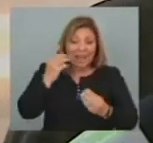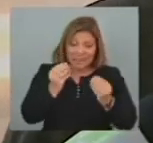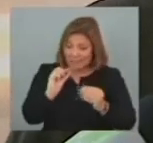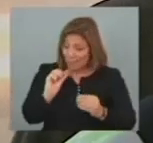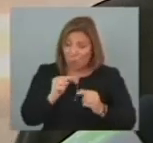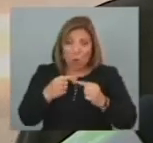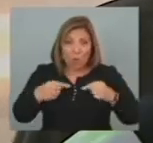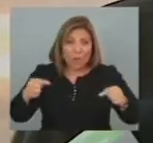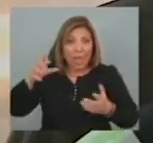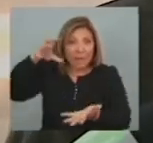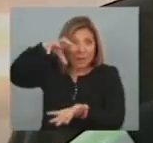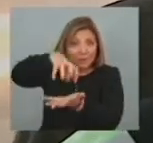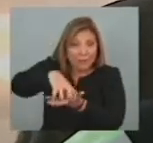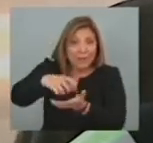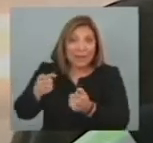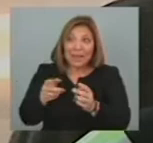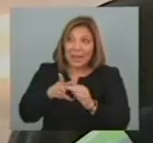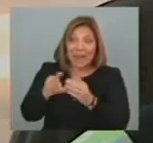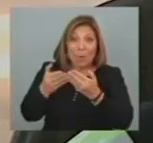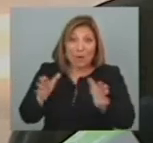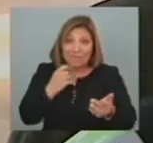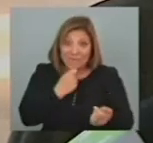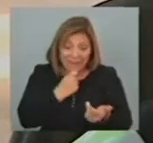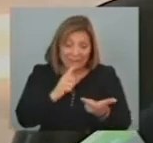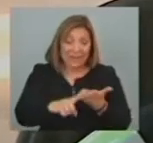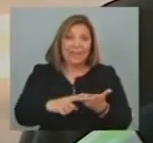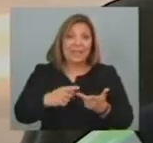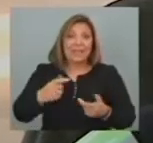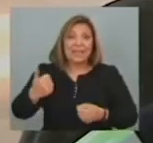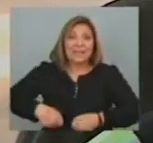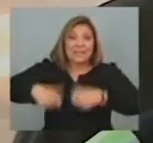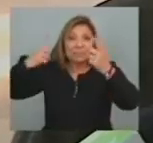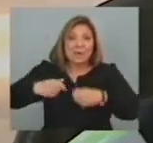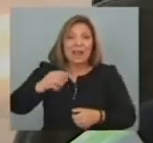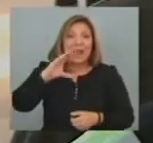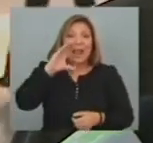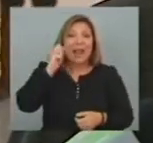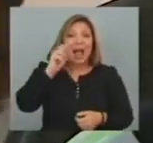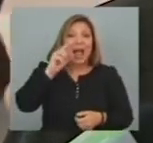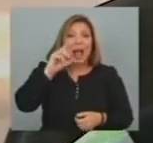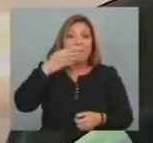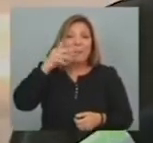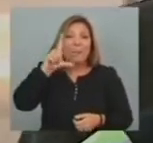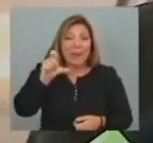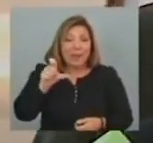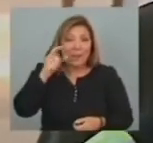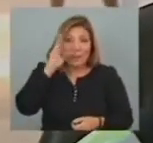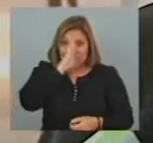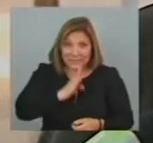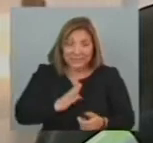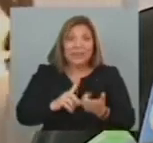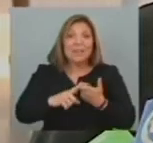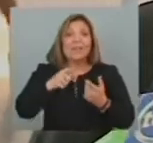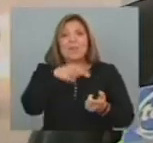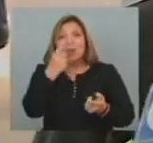pocos días Y que tenemos Que inaugurarla Está exportando Cala Hacia Brasil Y posiblemente Alguna cosa más